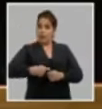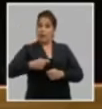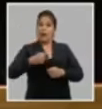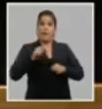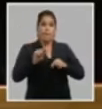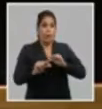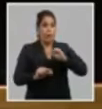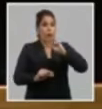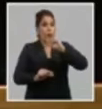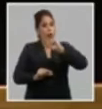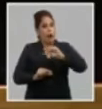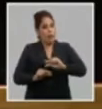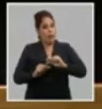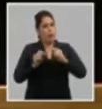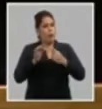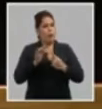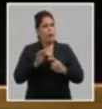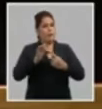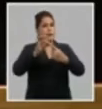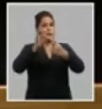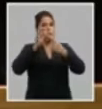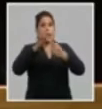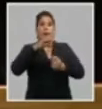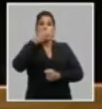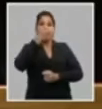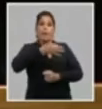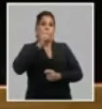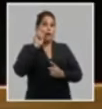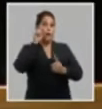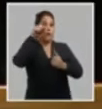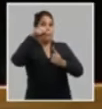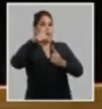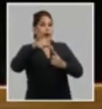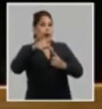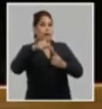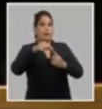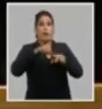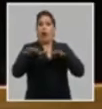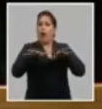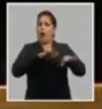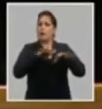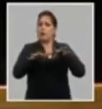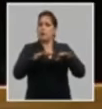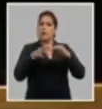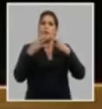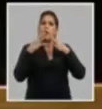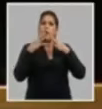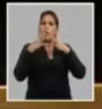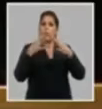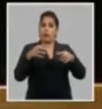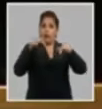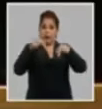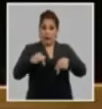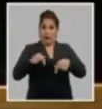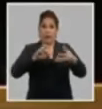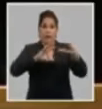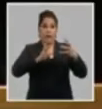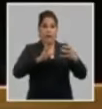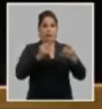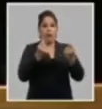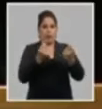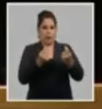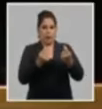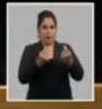pautas esenciales que fundamentan los objetivos de las acciones prácticas en estas esferas